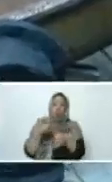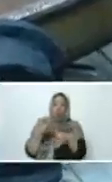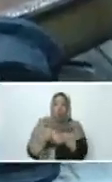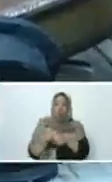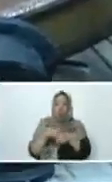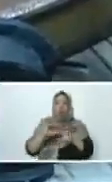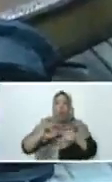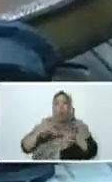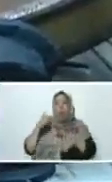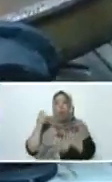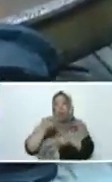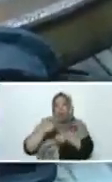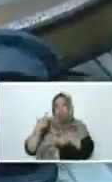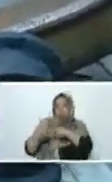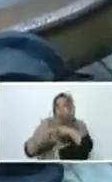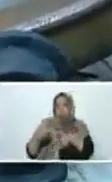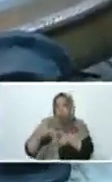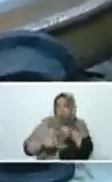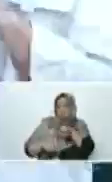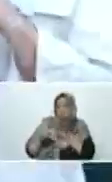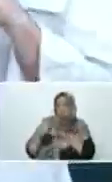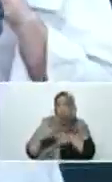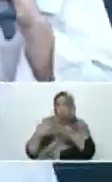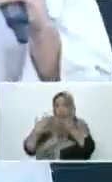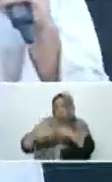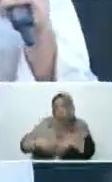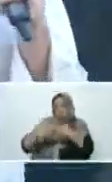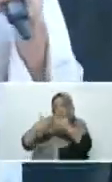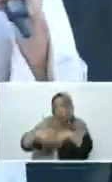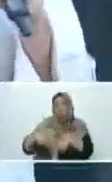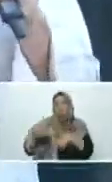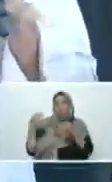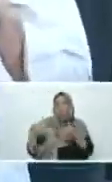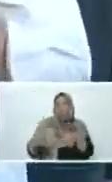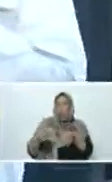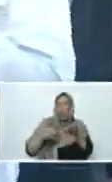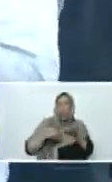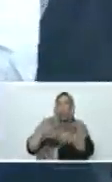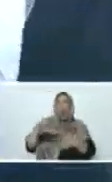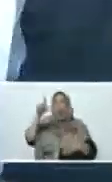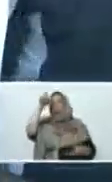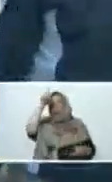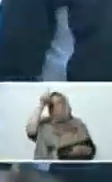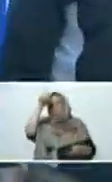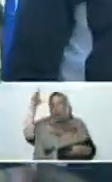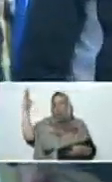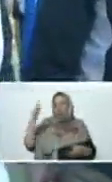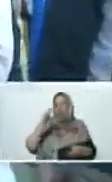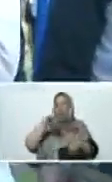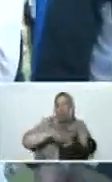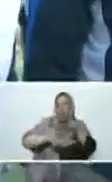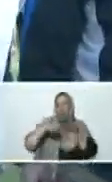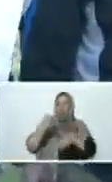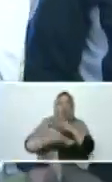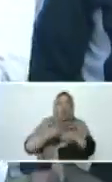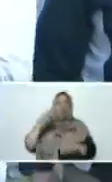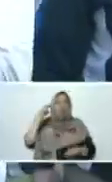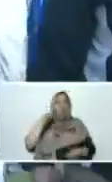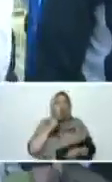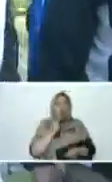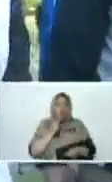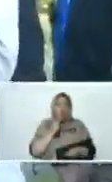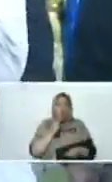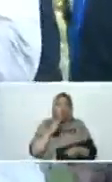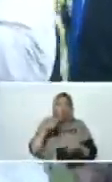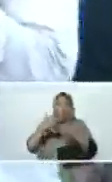demoledores, presidente. Barrotes de la planta de Pellas de Sidor que tradicionalmente se importaban de Alemania. Hoy hechas en Guayana, tanto en empresas